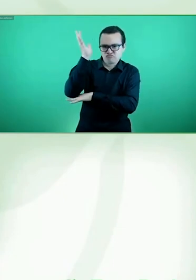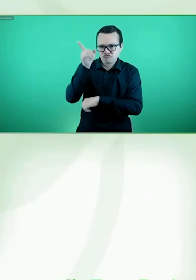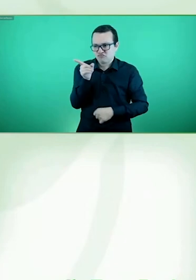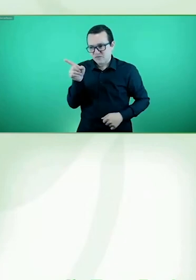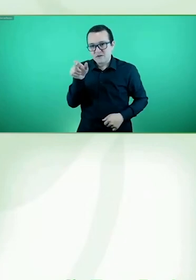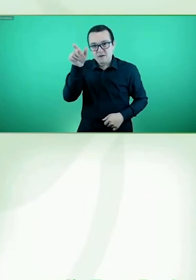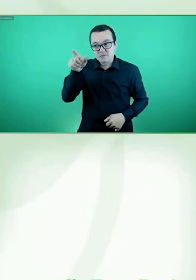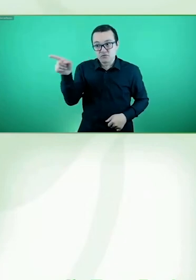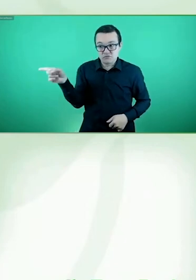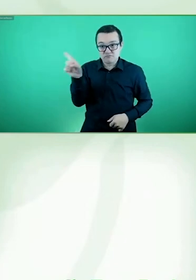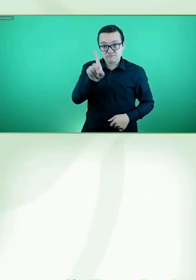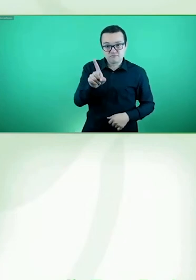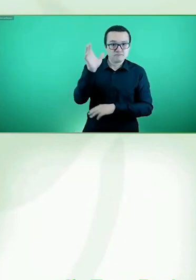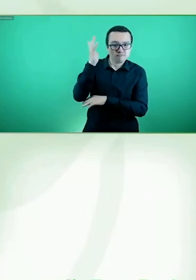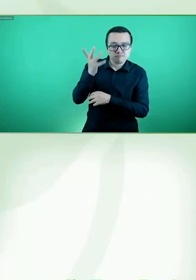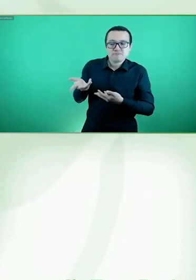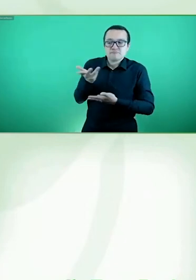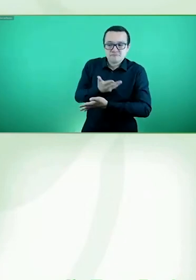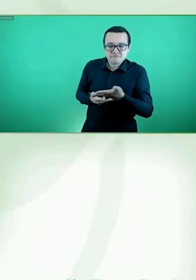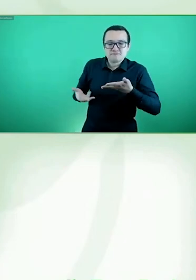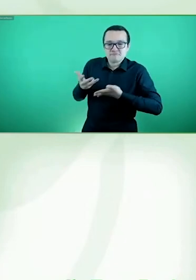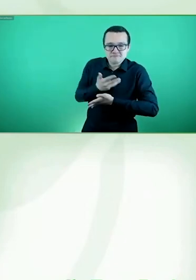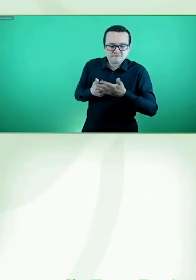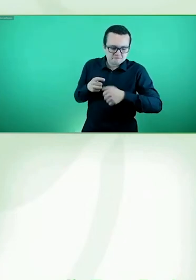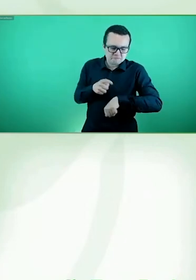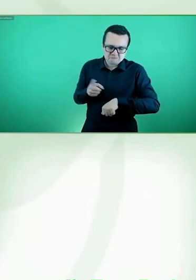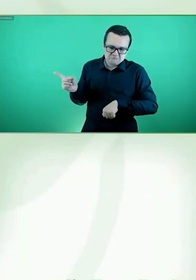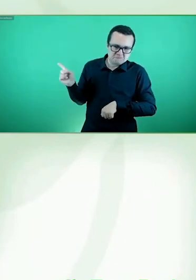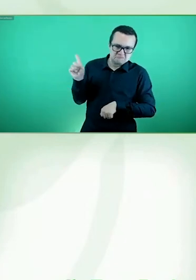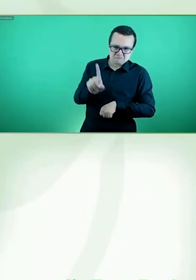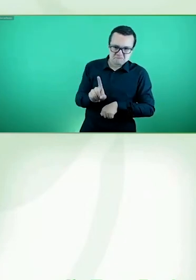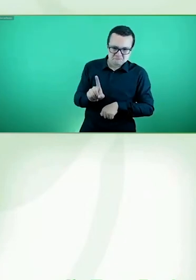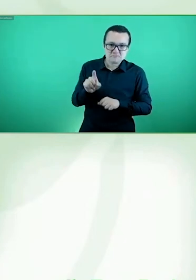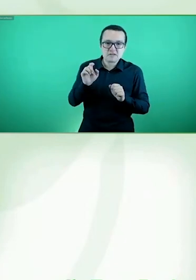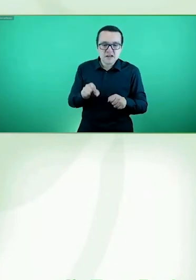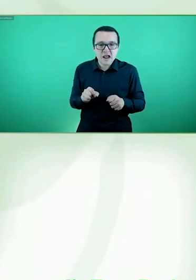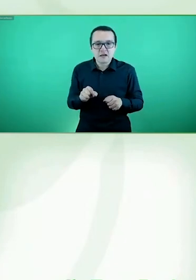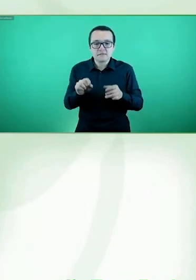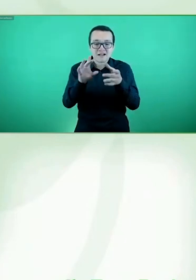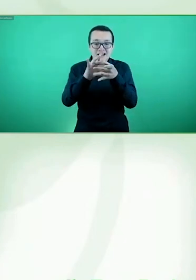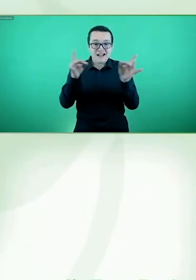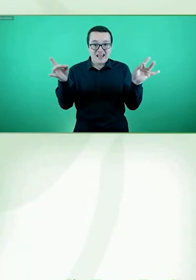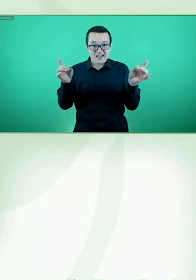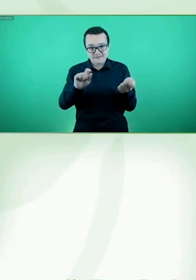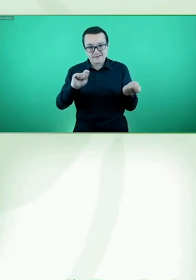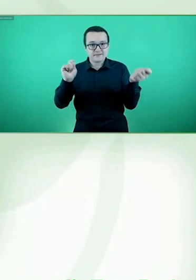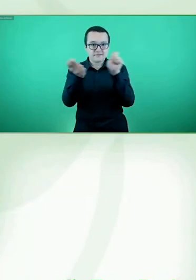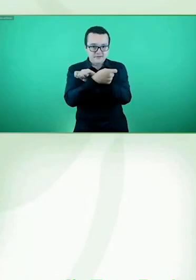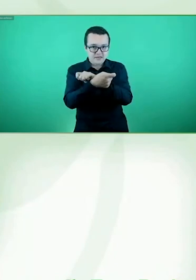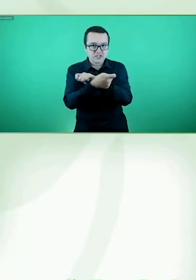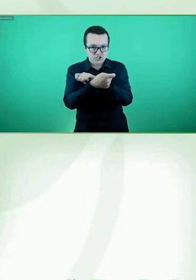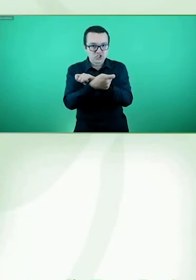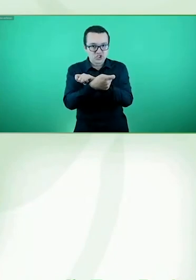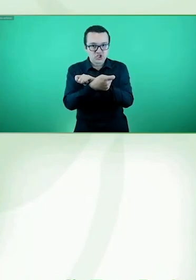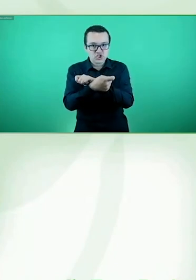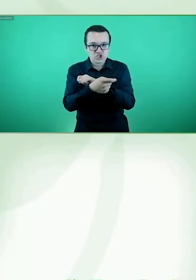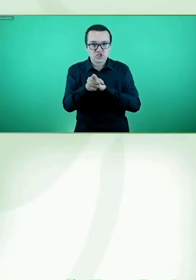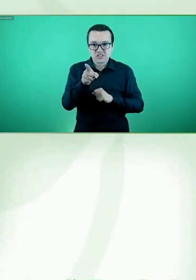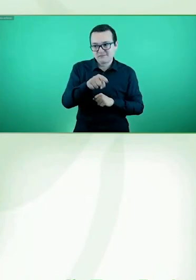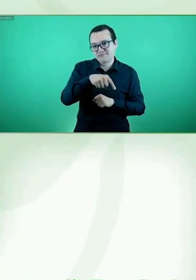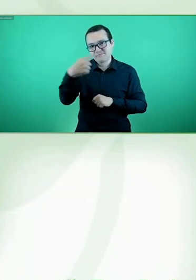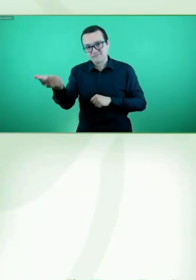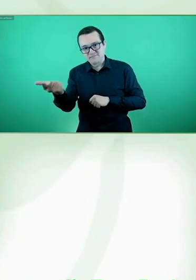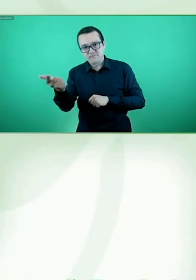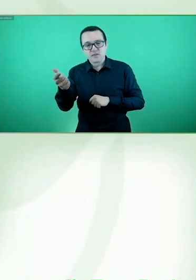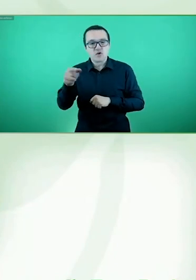nos acompañará en breve para que cambiéis de enlace, link, y pasar a esa otra sesión virtual.